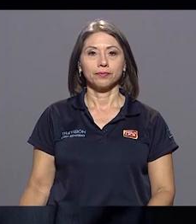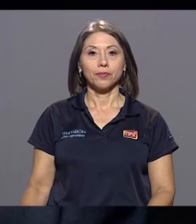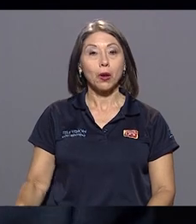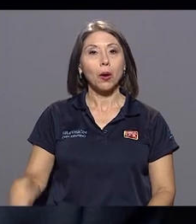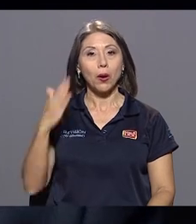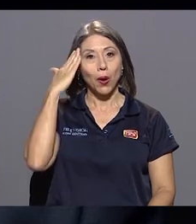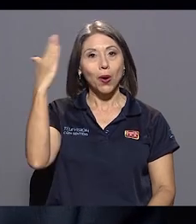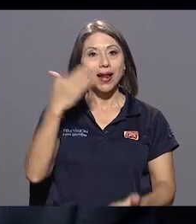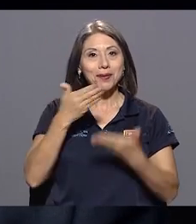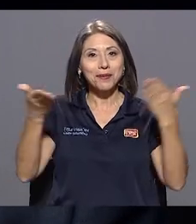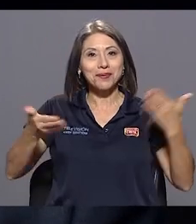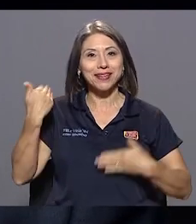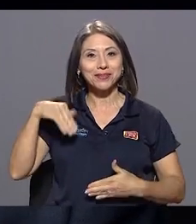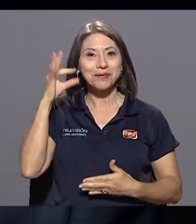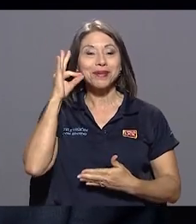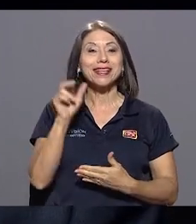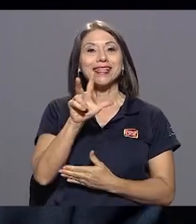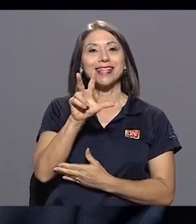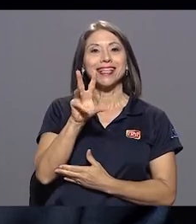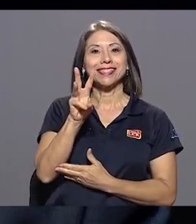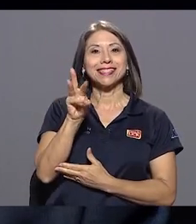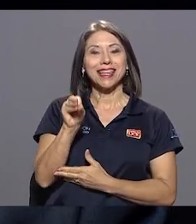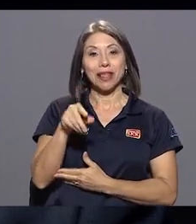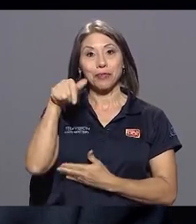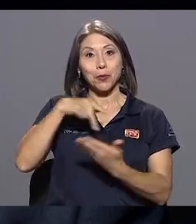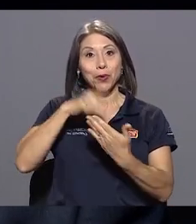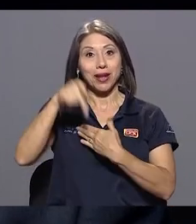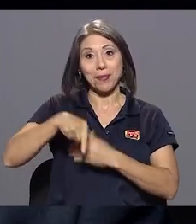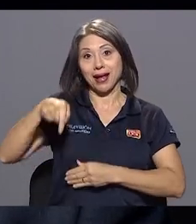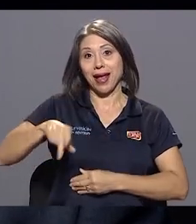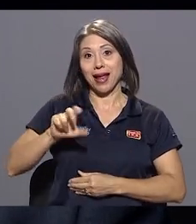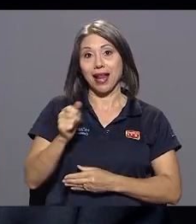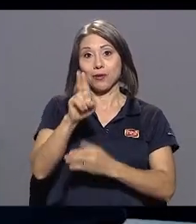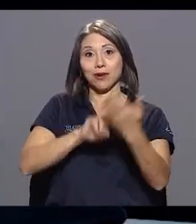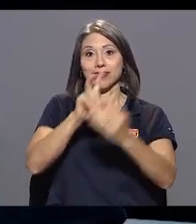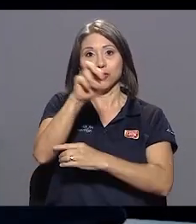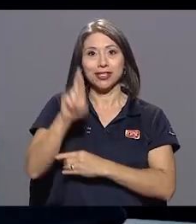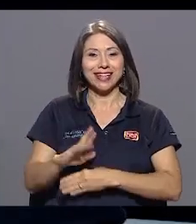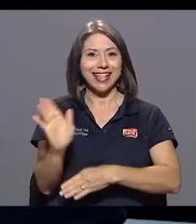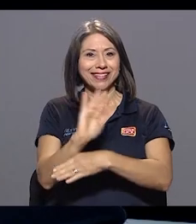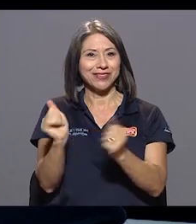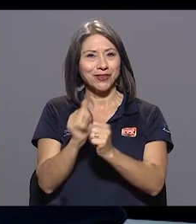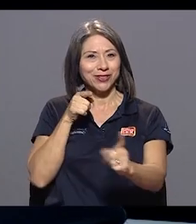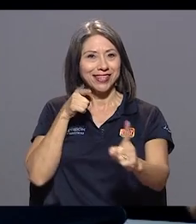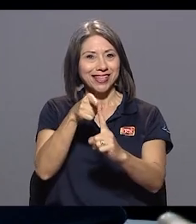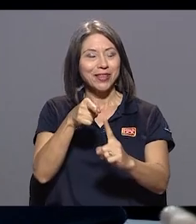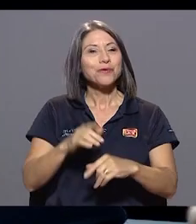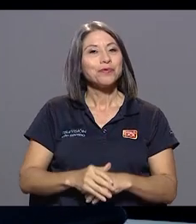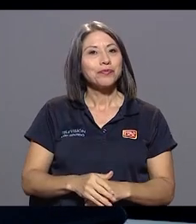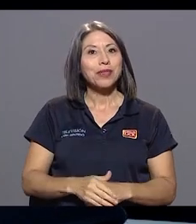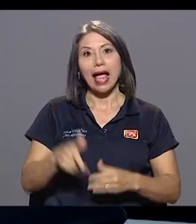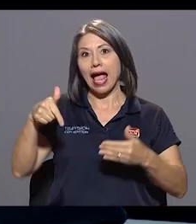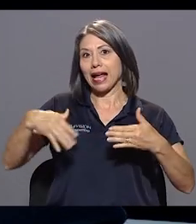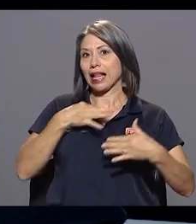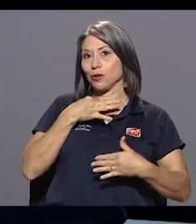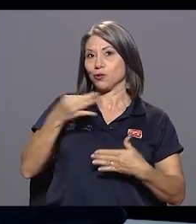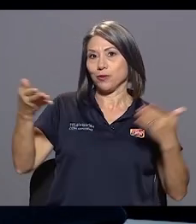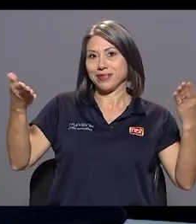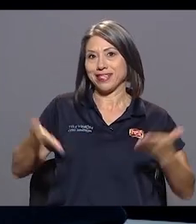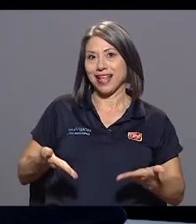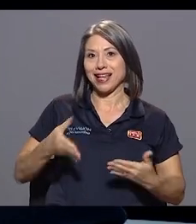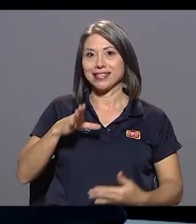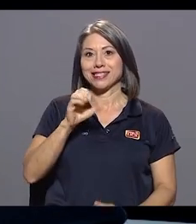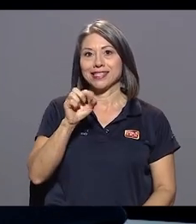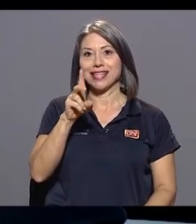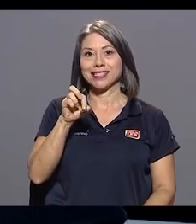Hola, bienvenidos y bienvenidas a 360, un programa acá en el canal Universidad de Costa Rica, donde hacemos Televisión con Sentido. Tenemos el gusto de presentarles